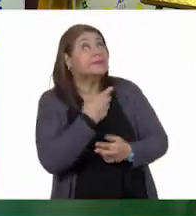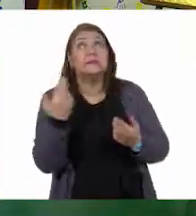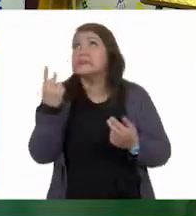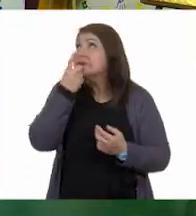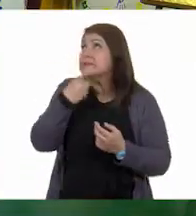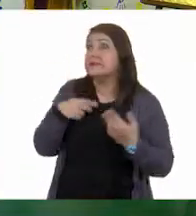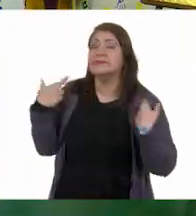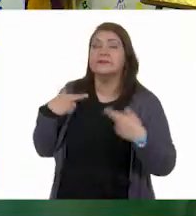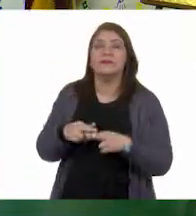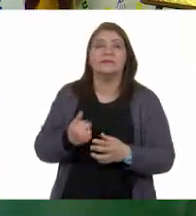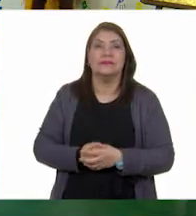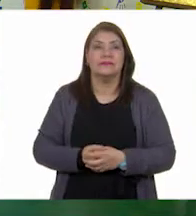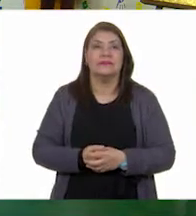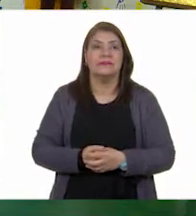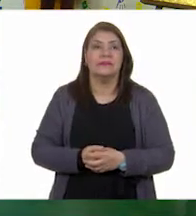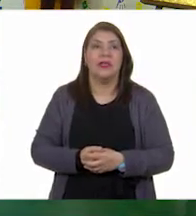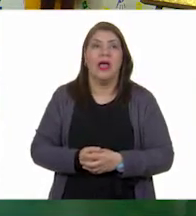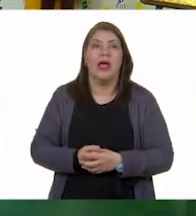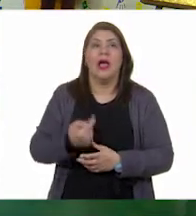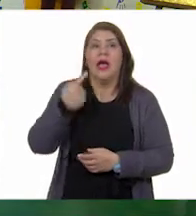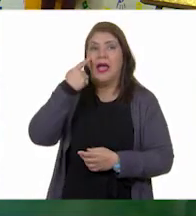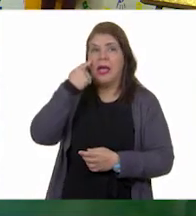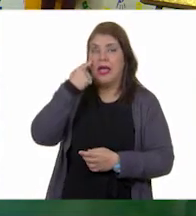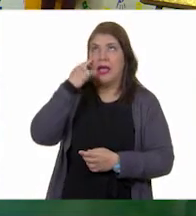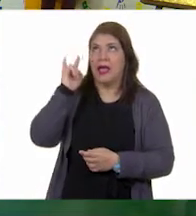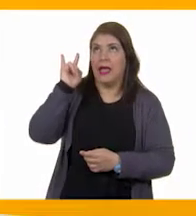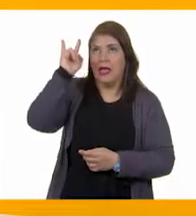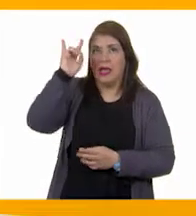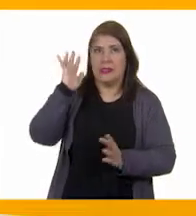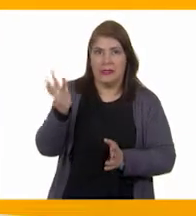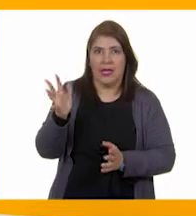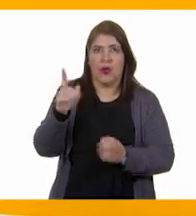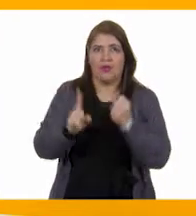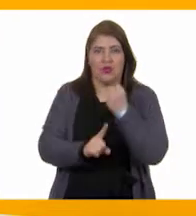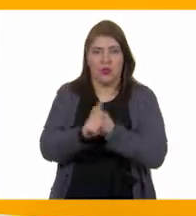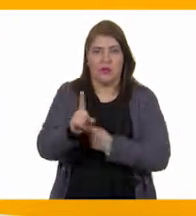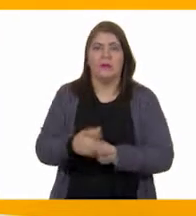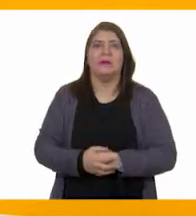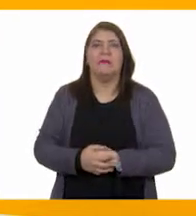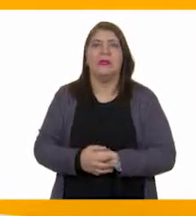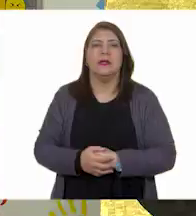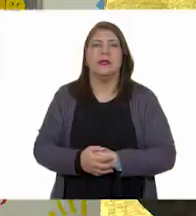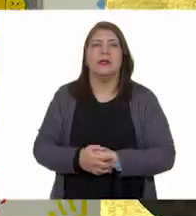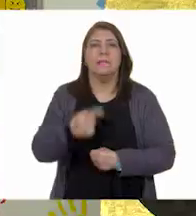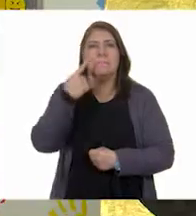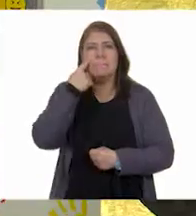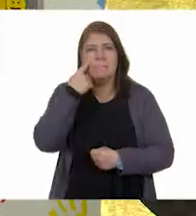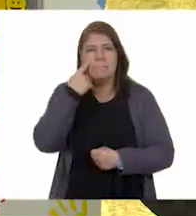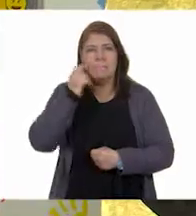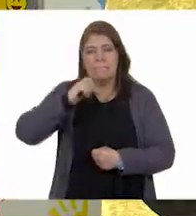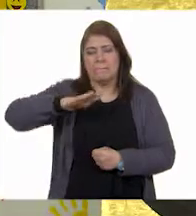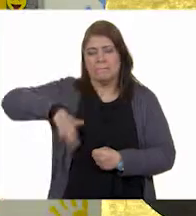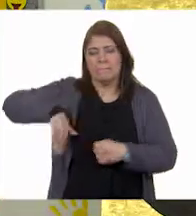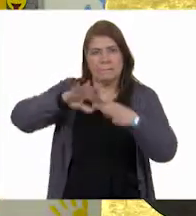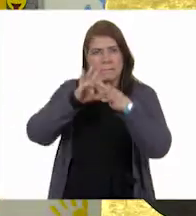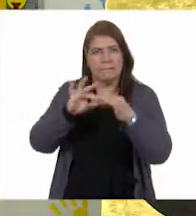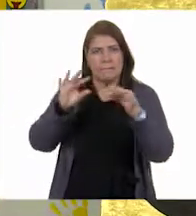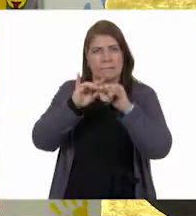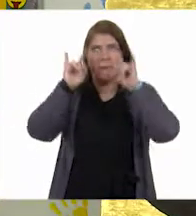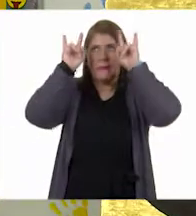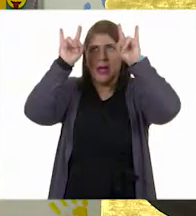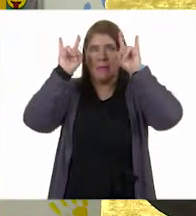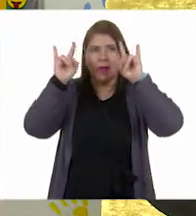Muy bien, Gloria. Ya dijimos que está el centro hasta arriba. ¿Qué les parece si vemos las tarjetas que acabamos de mencionar?